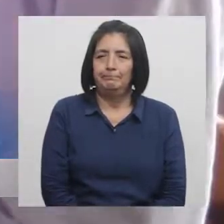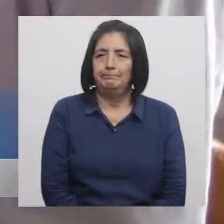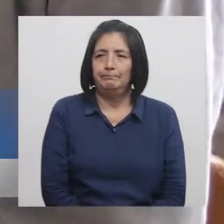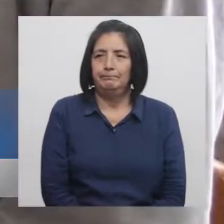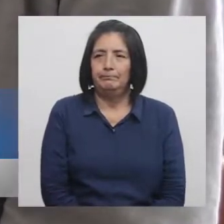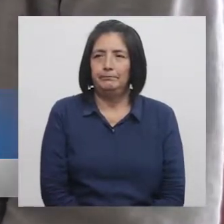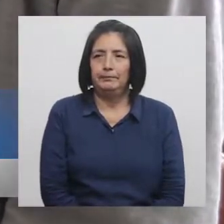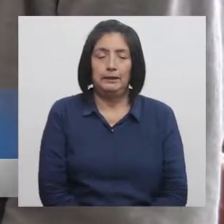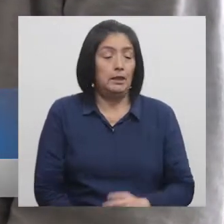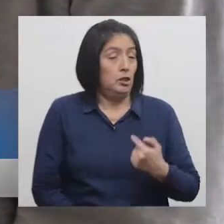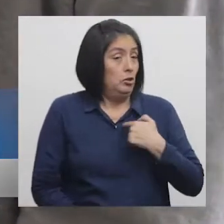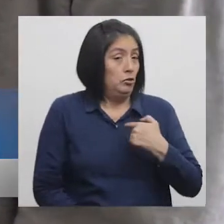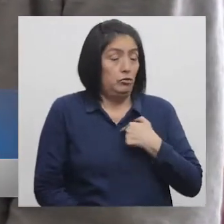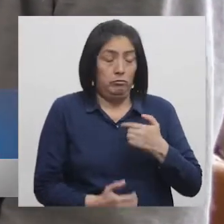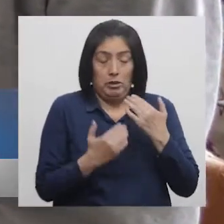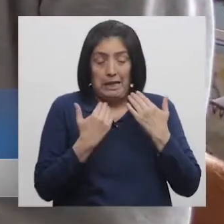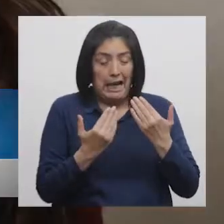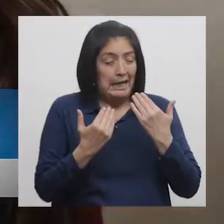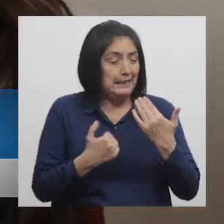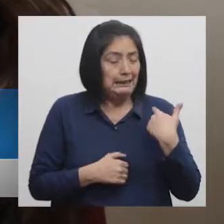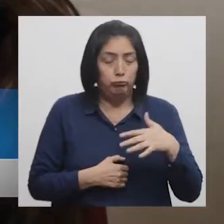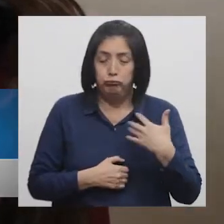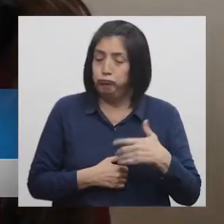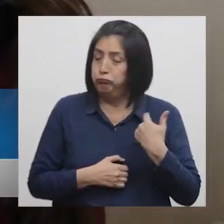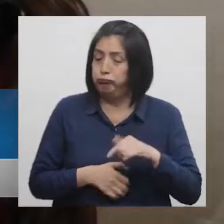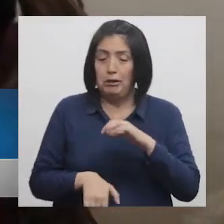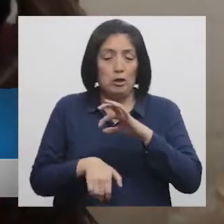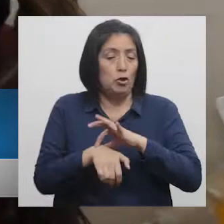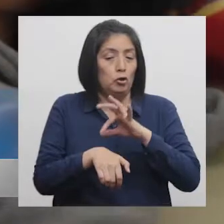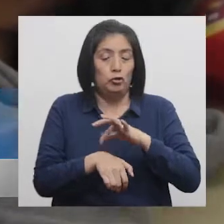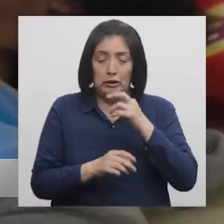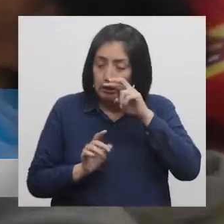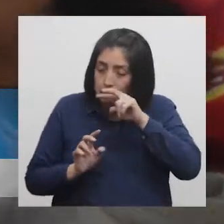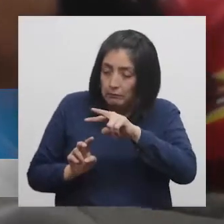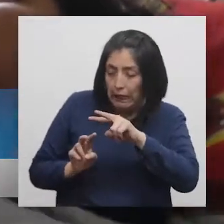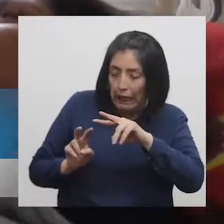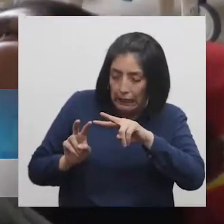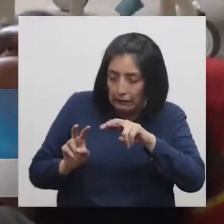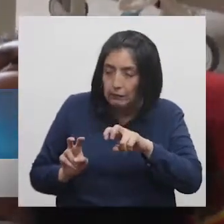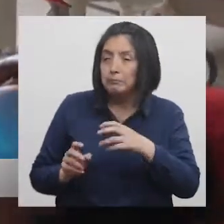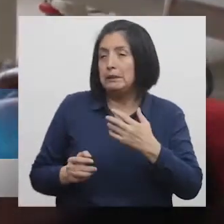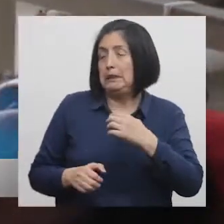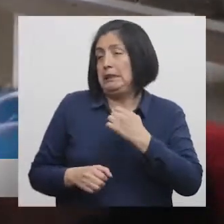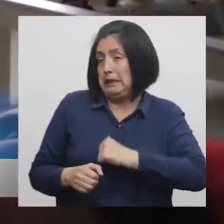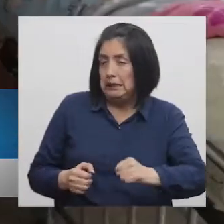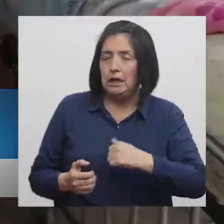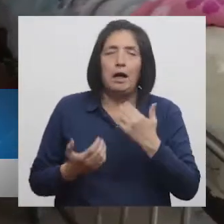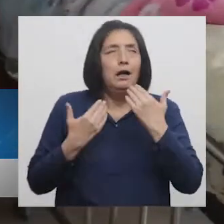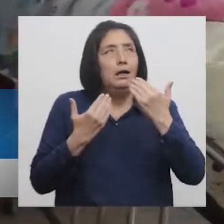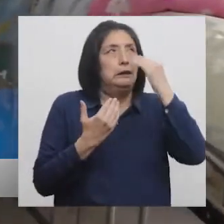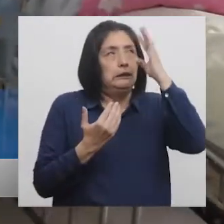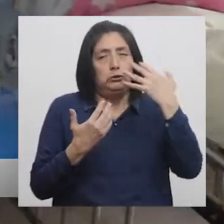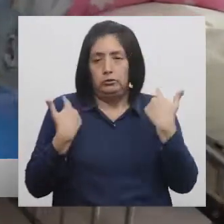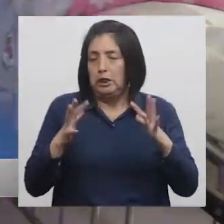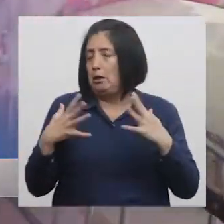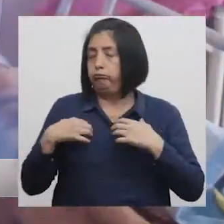Estoy muy agradecida con los doctores Que le han visto el caso de mi hija Gracias a Dios todo ha pasado